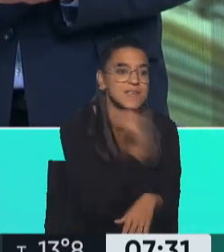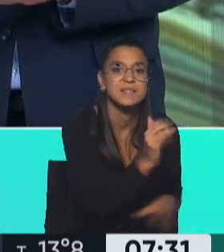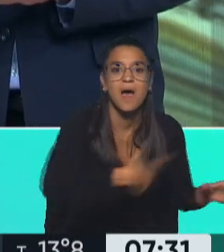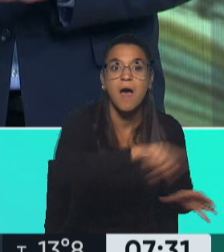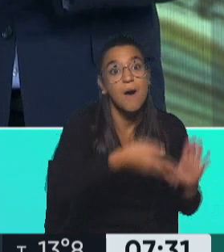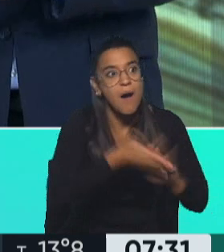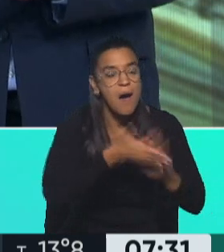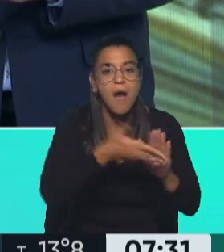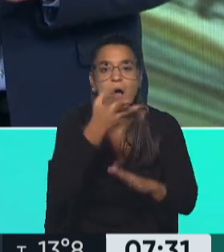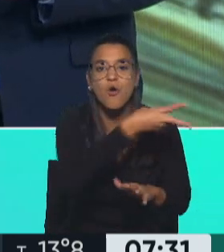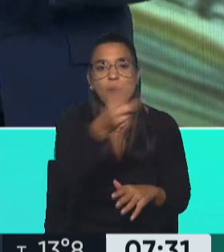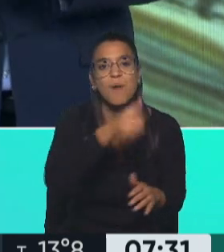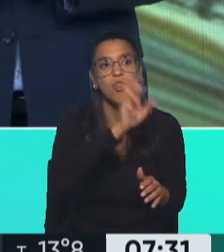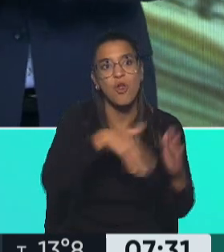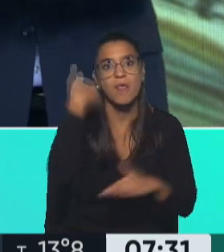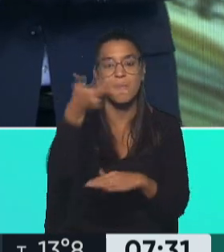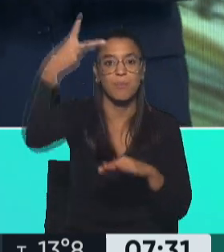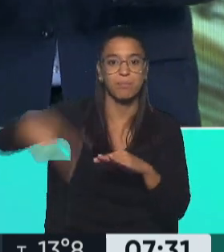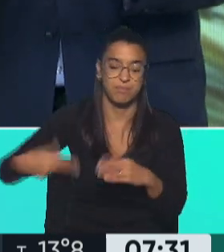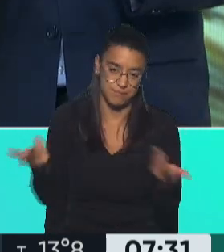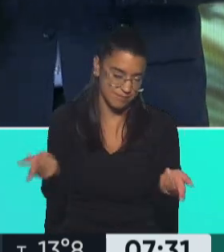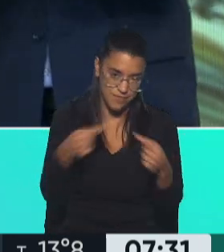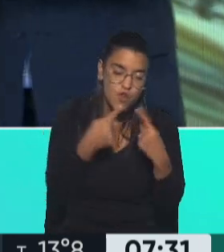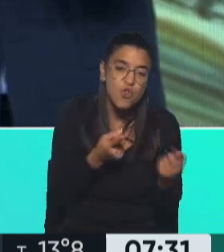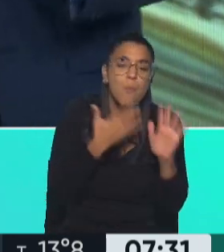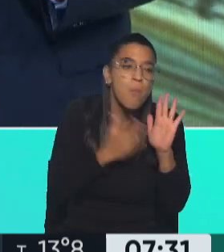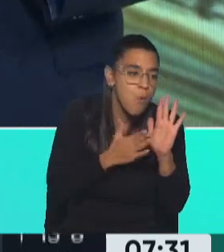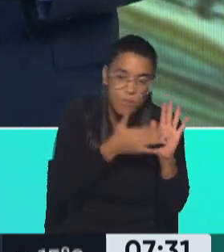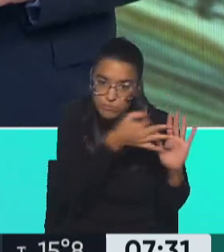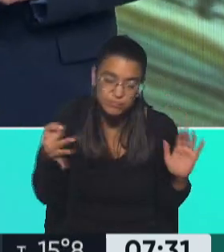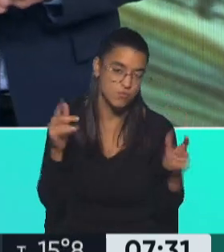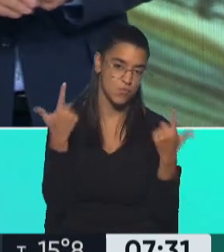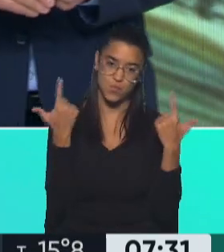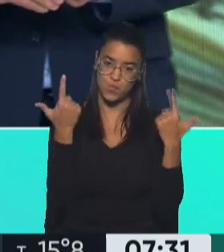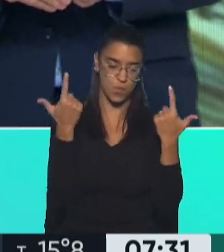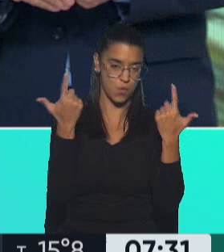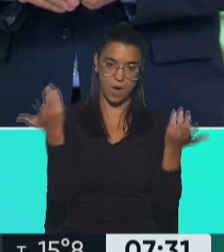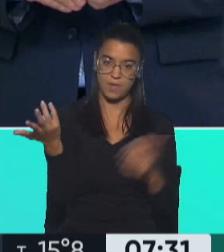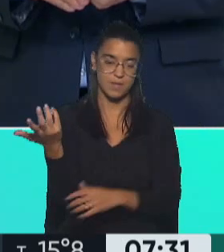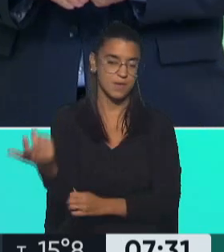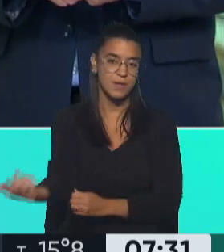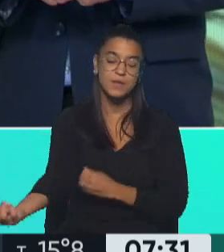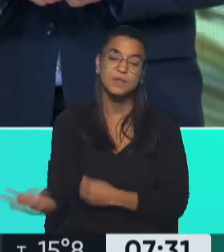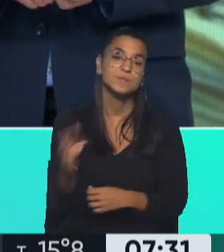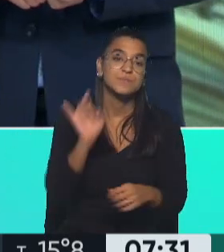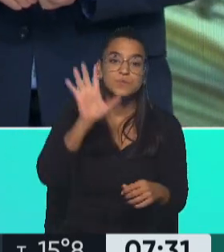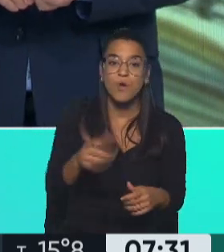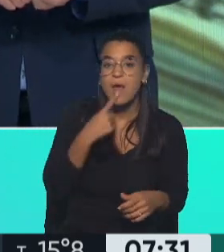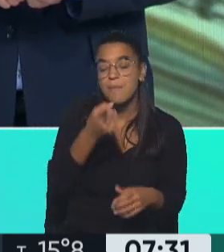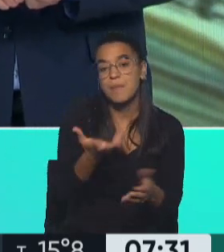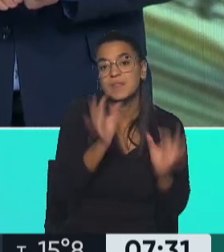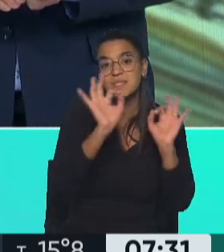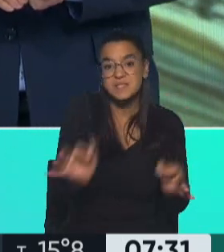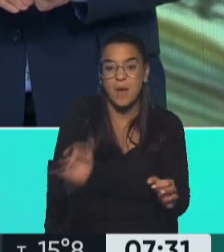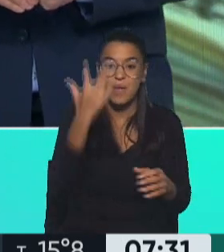de empresarios de amigos qué es lo que iba a pasar para que salieran rápidamente a comprar. No hay ninguna. No prueba, no hay prueba más que, bueno, a las pruebas me remito,